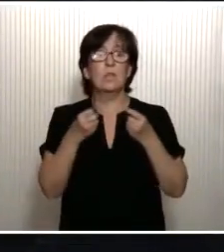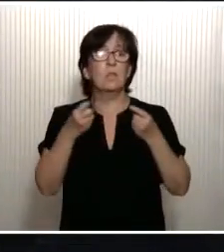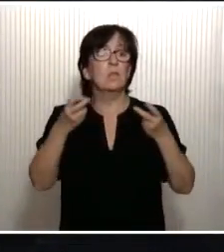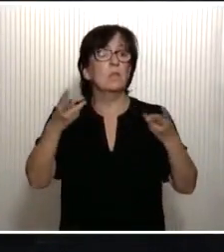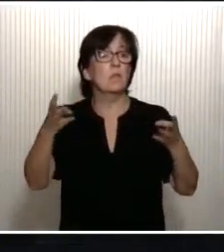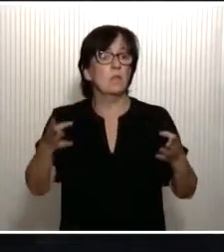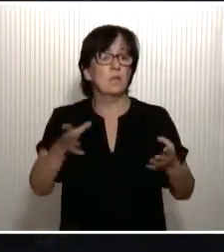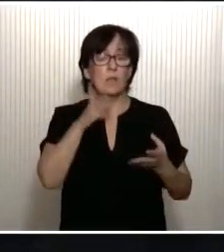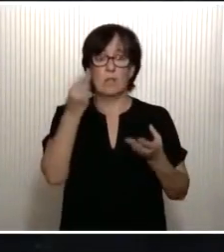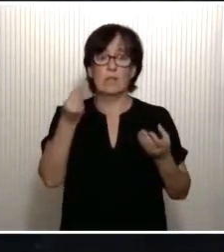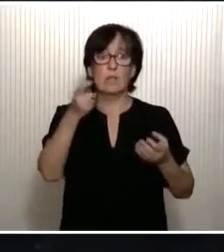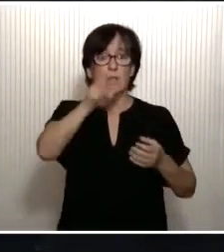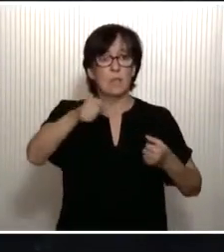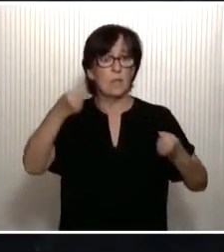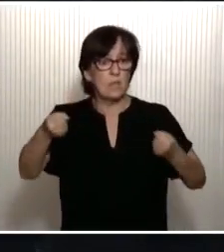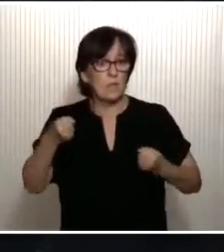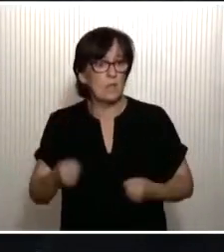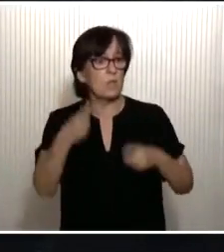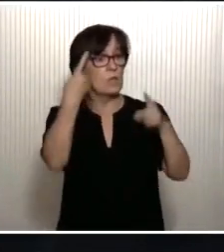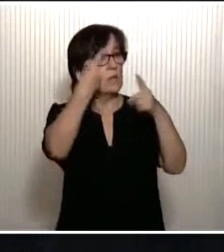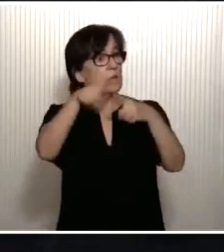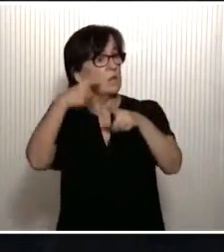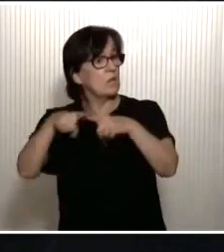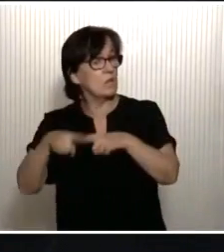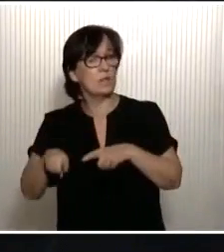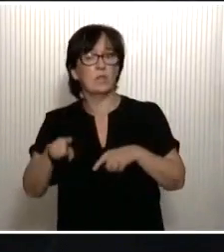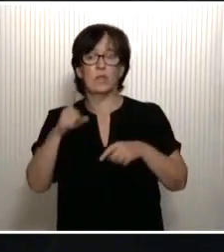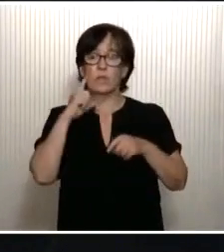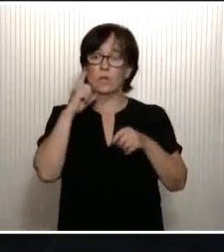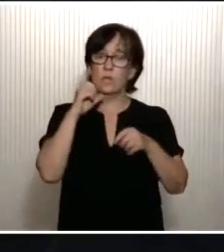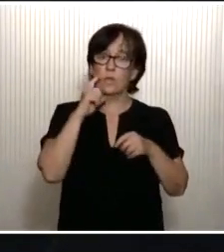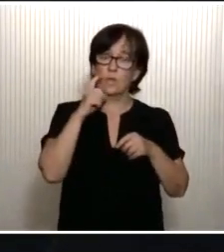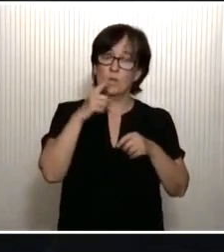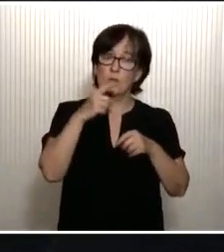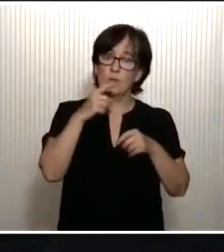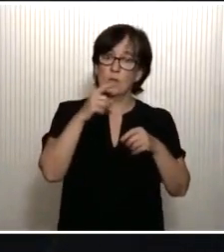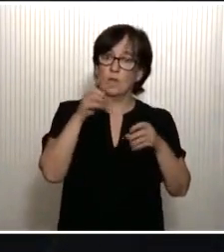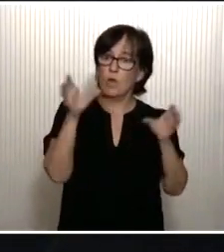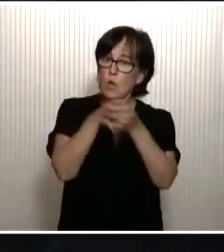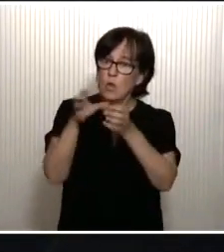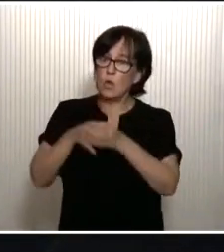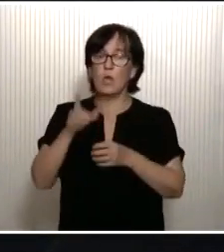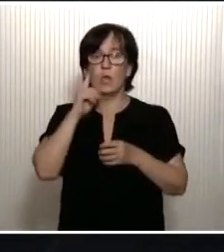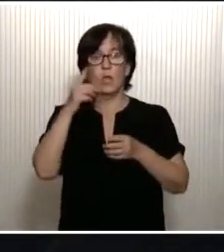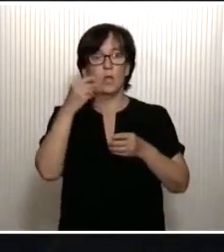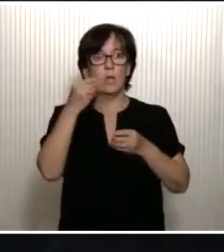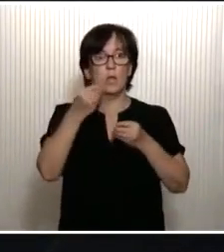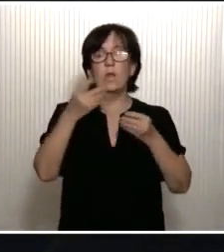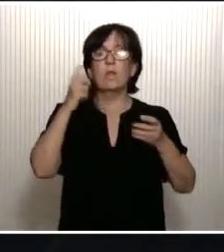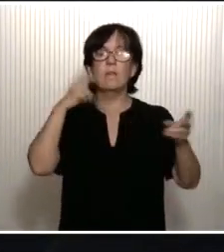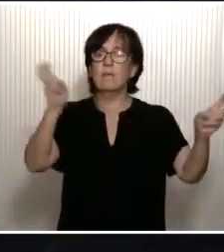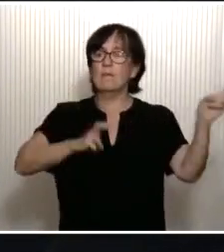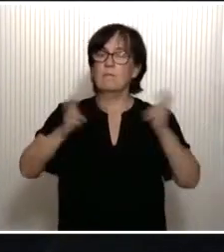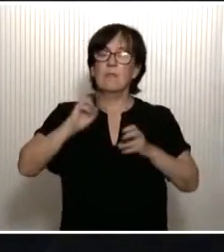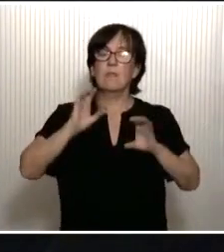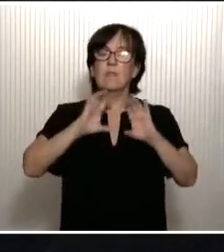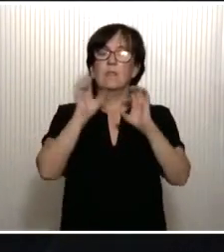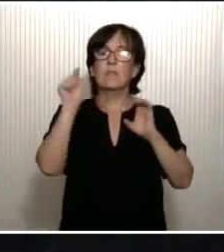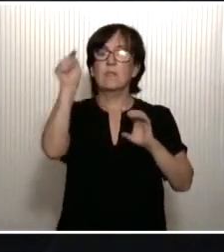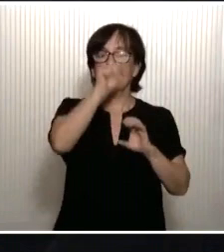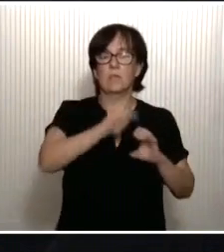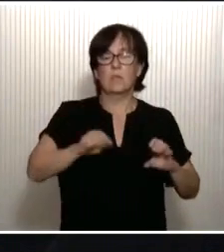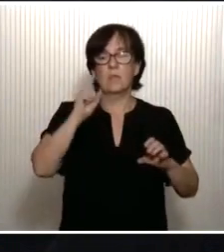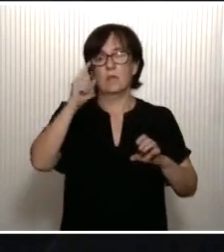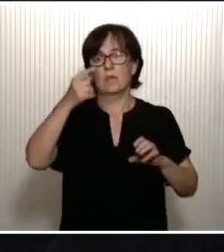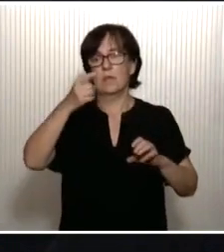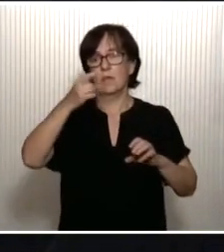largo de personalidades de muy distintos oficios, de muy distintas ocupaciones, de distinto género, de distinta procedencia geográfica, de diferentes